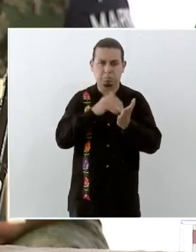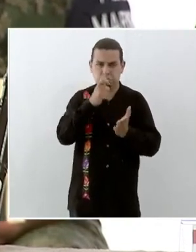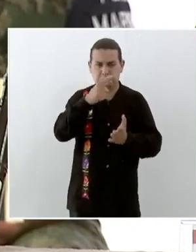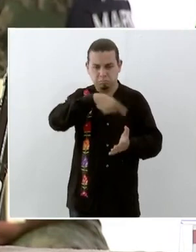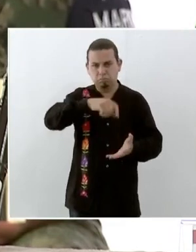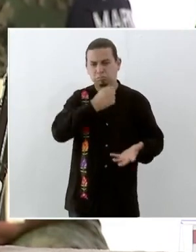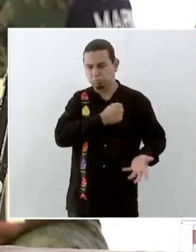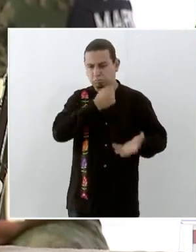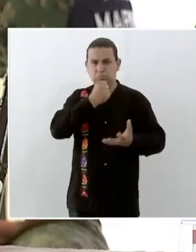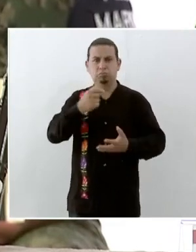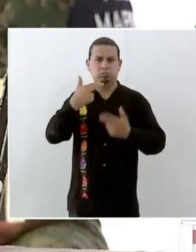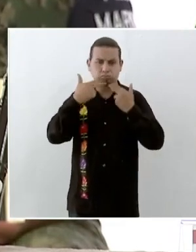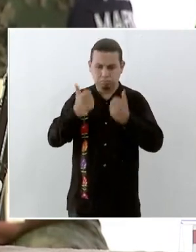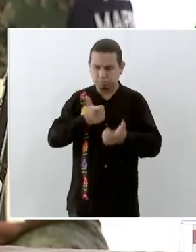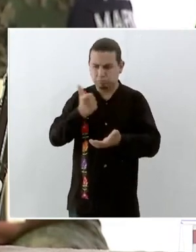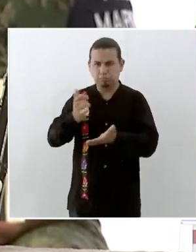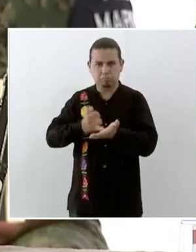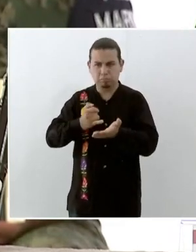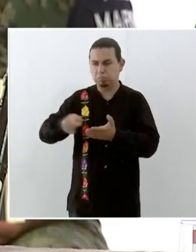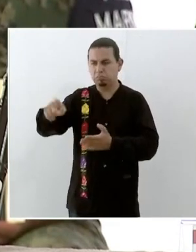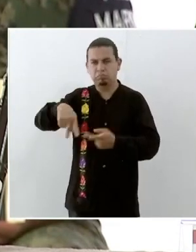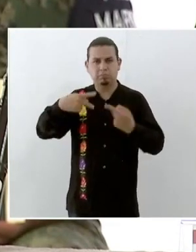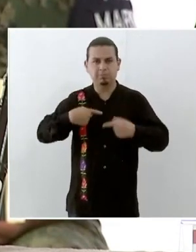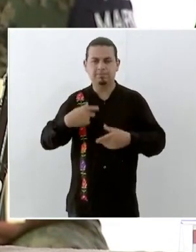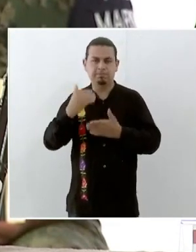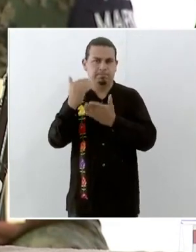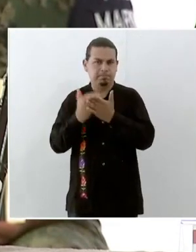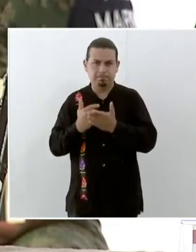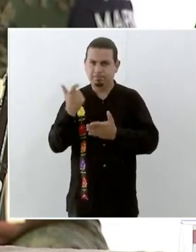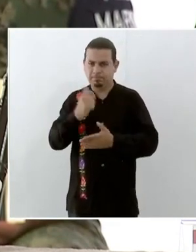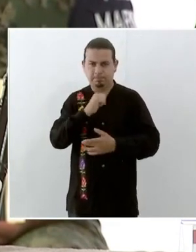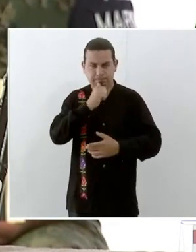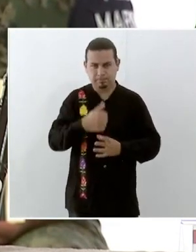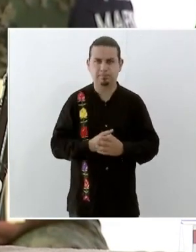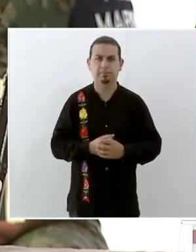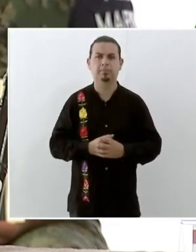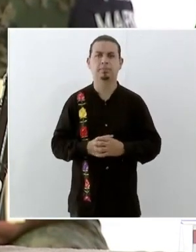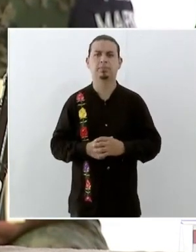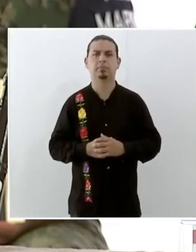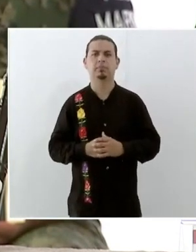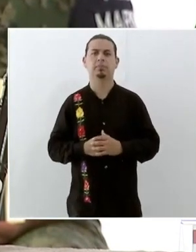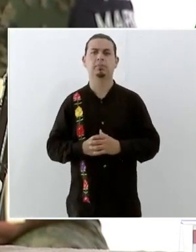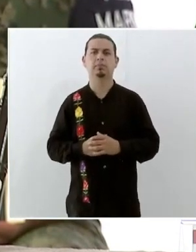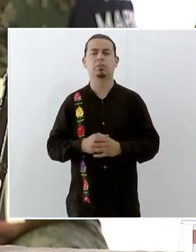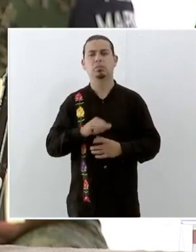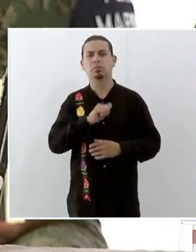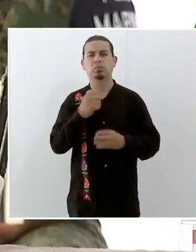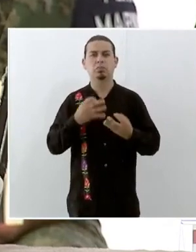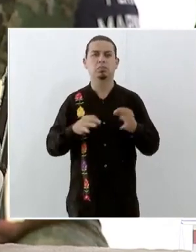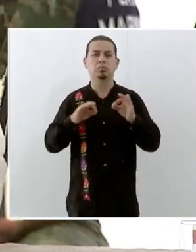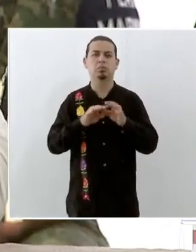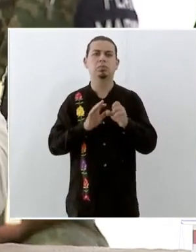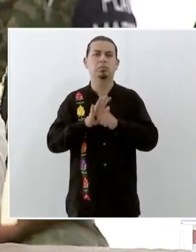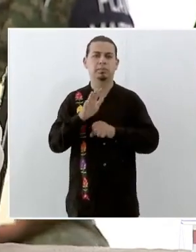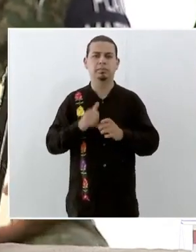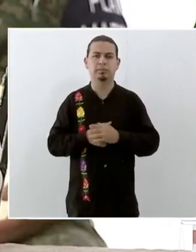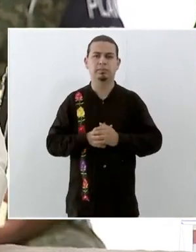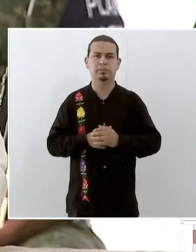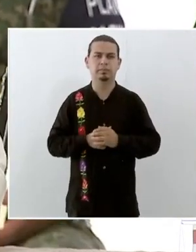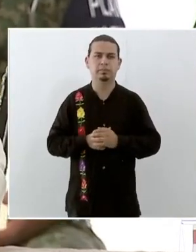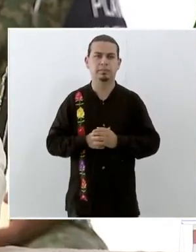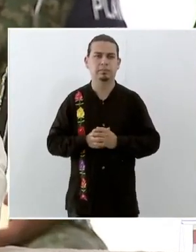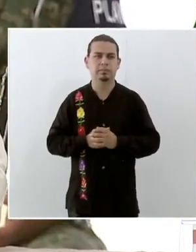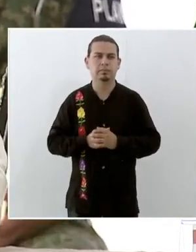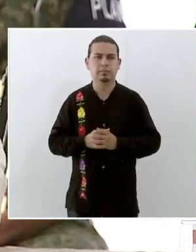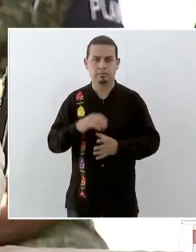restablecer la energía eléctrica y digamos en otra categoría pero igual muy importante está el plan de apoyo. Entonces hay una